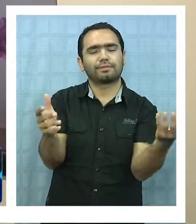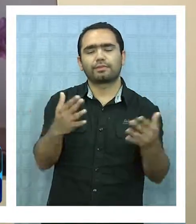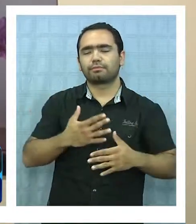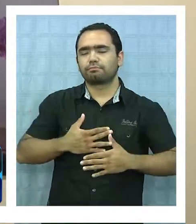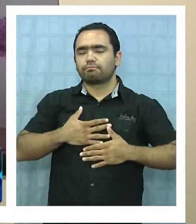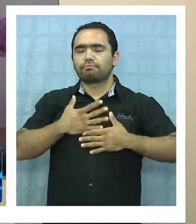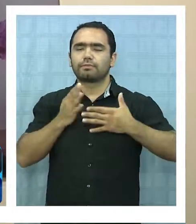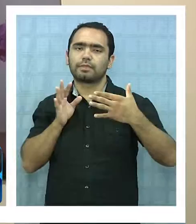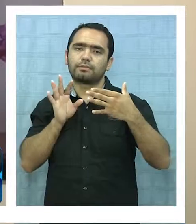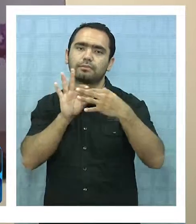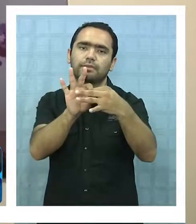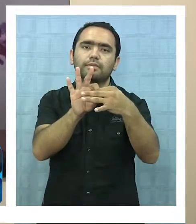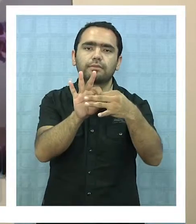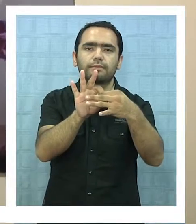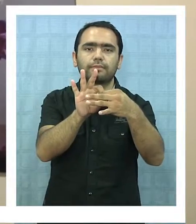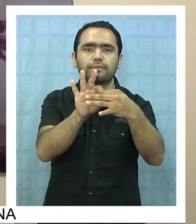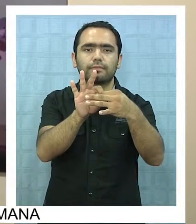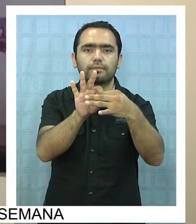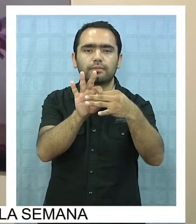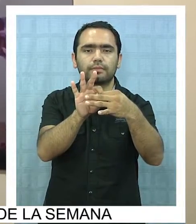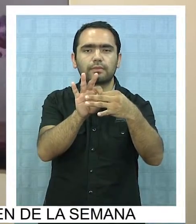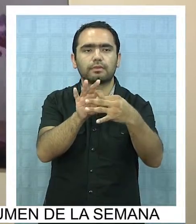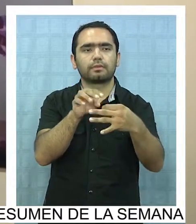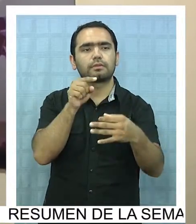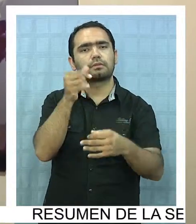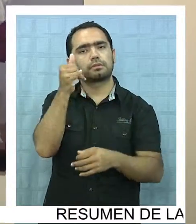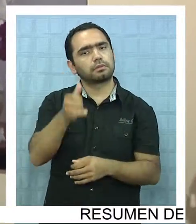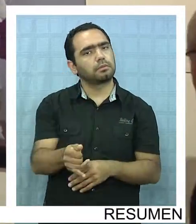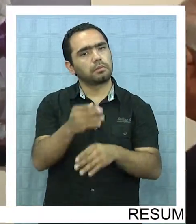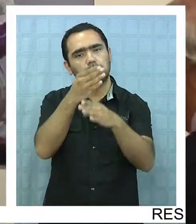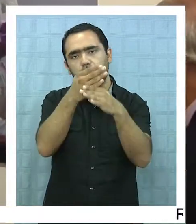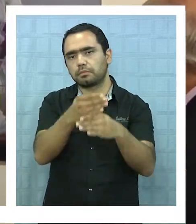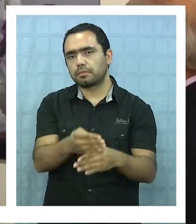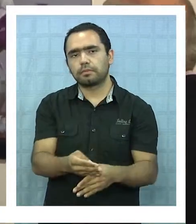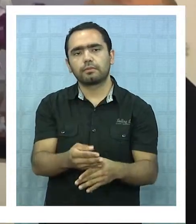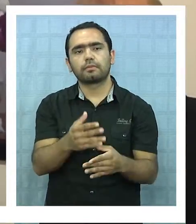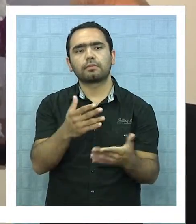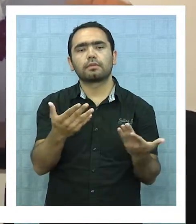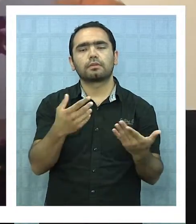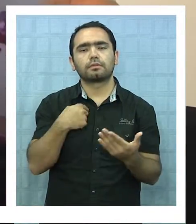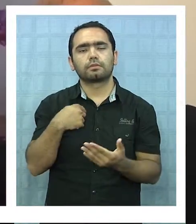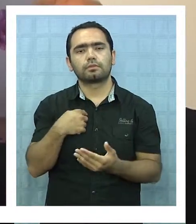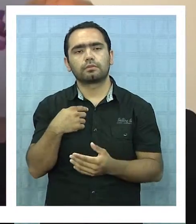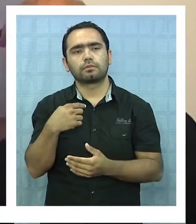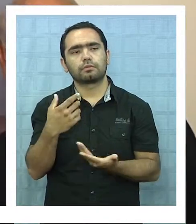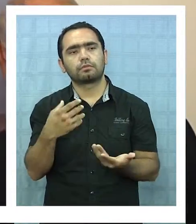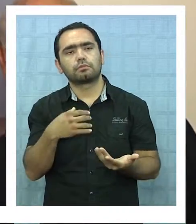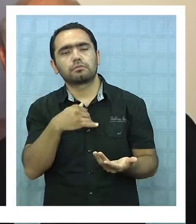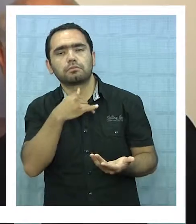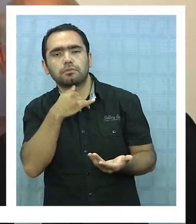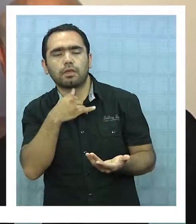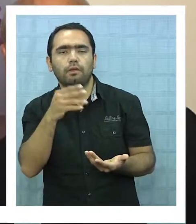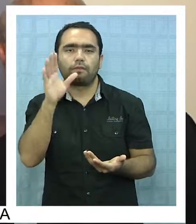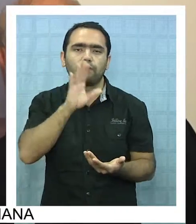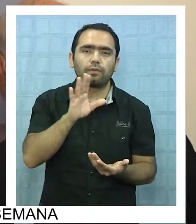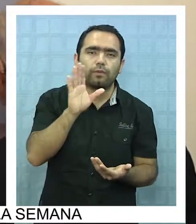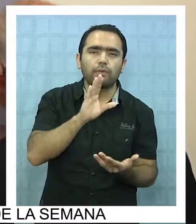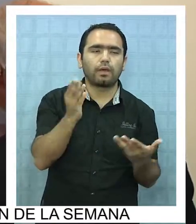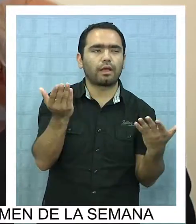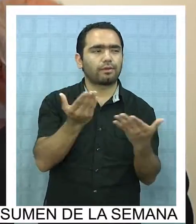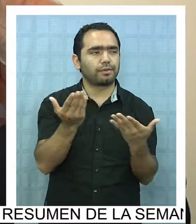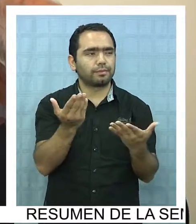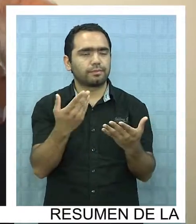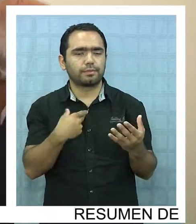tan directa, que siempre va a estar. Entonces uno busca, no sé, de acuerdo a la